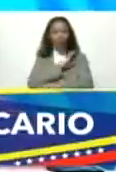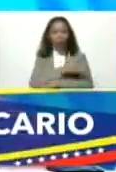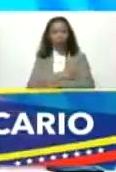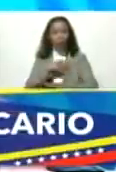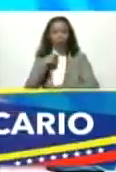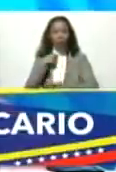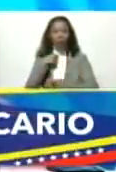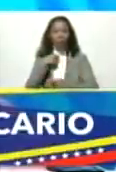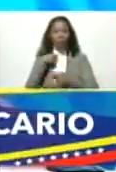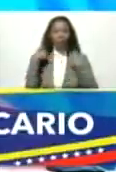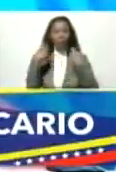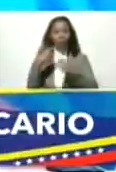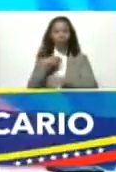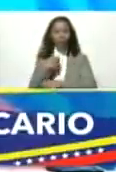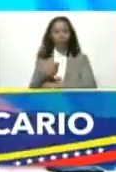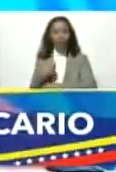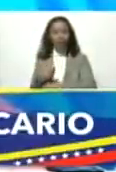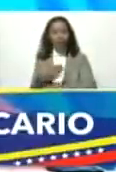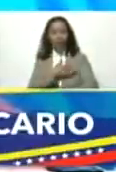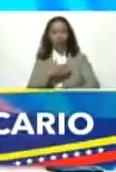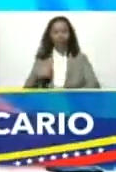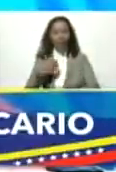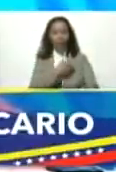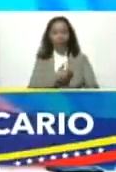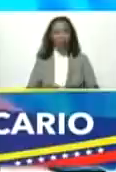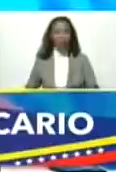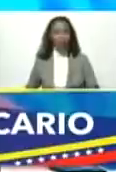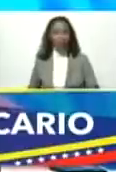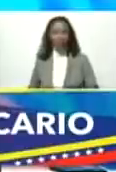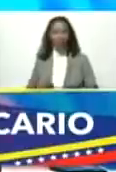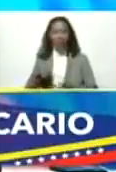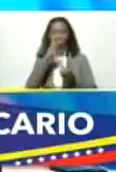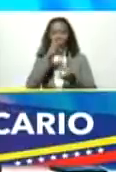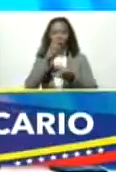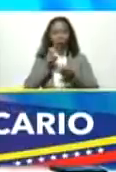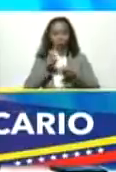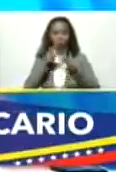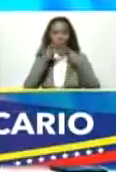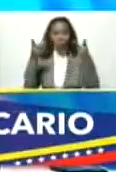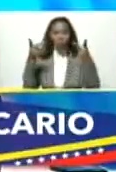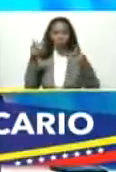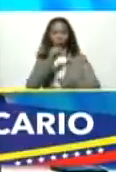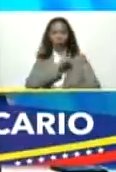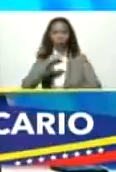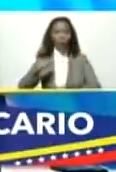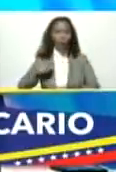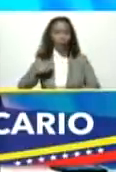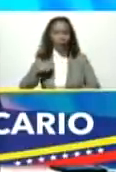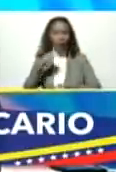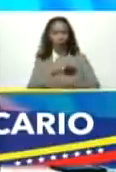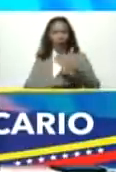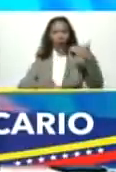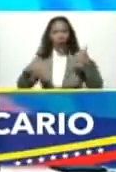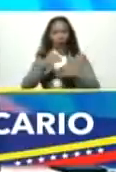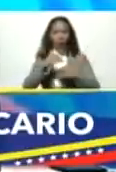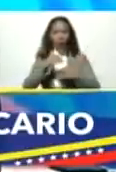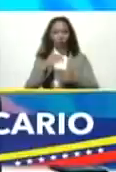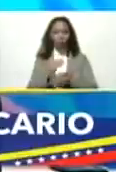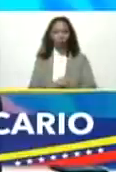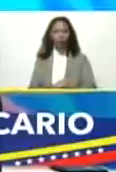para finanzas queridos presidentes de los bancos públicos privados superintendentes